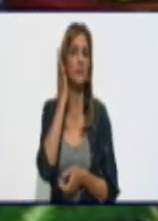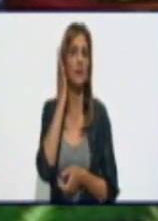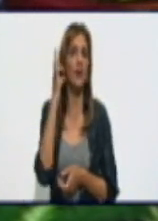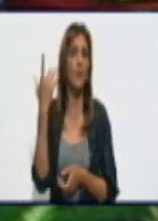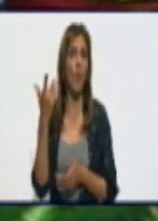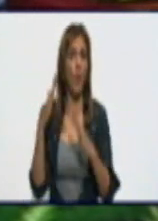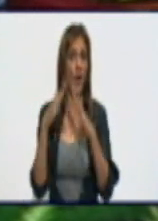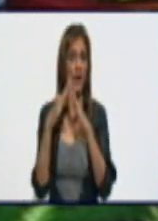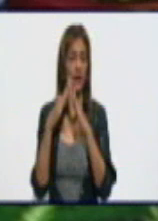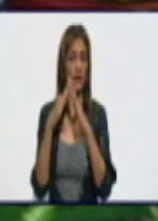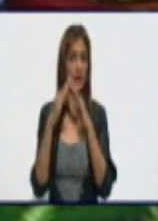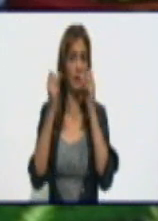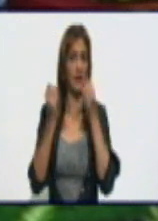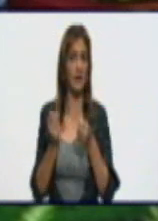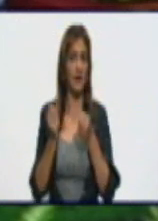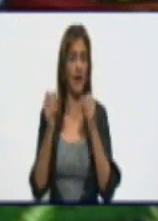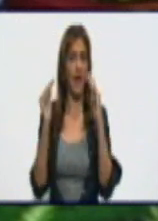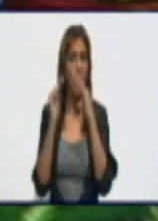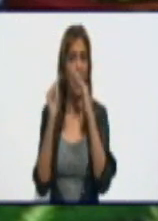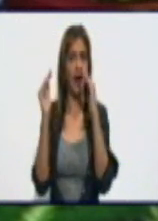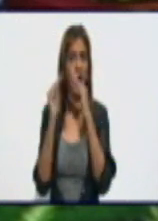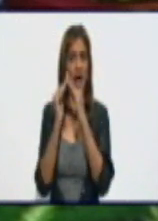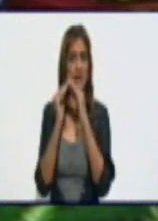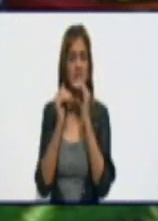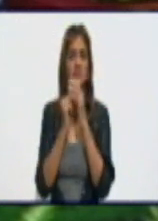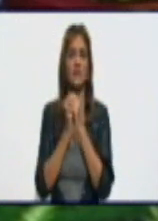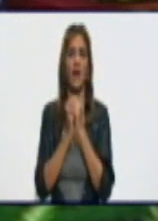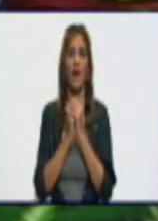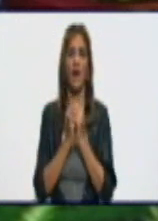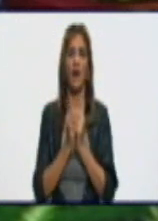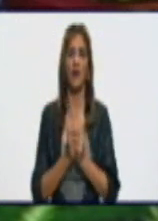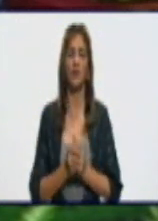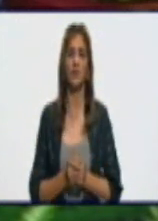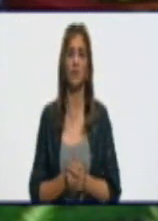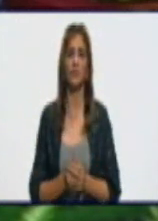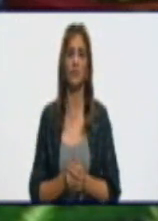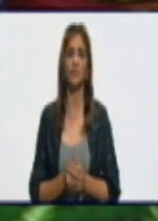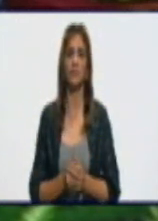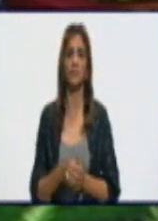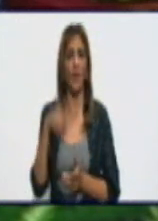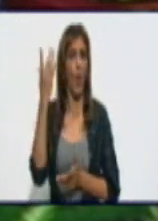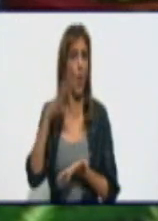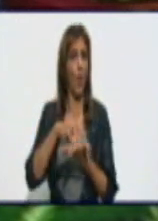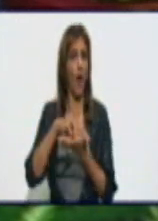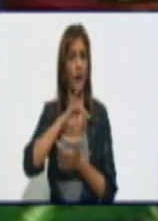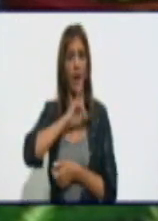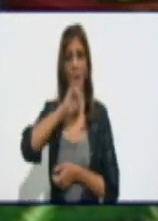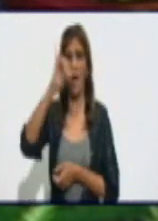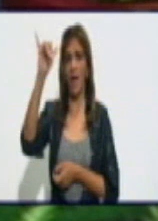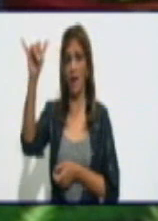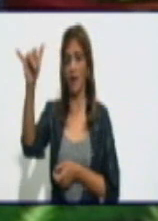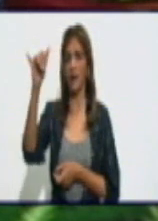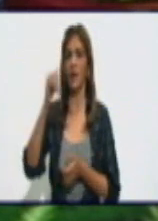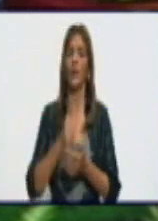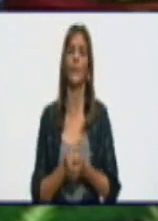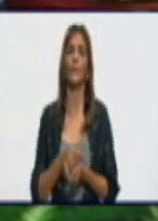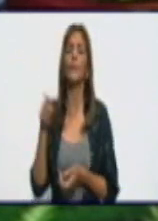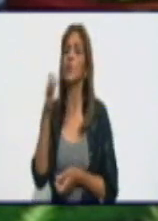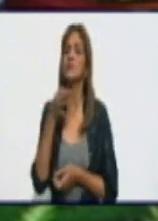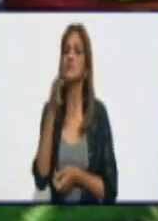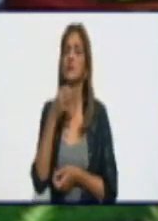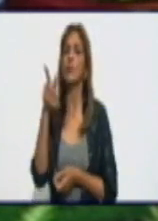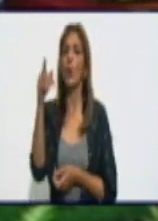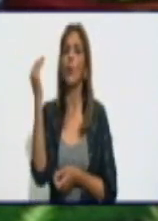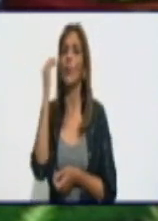Gua, por allá, por Sienaguilla, quizás no tenga la conectividad o no tiene el móvil para